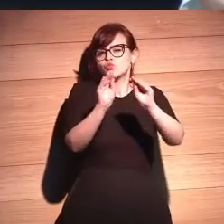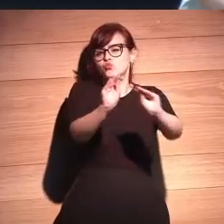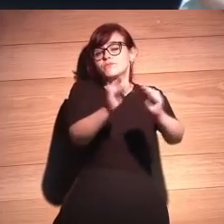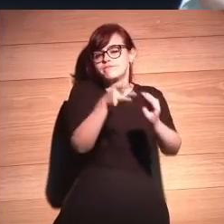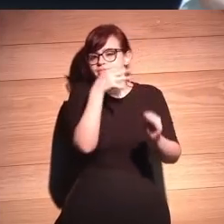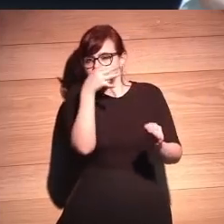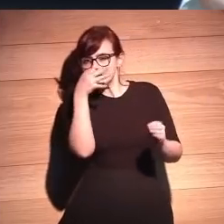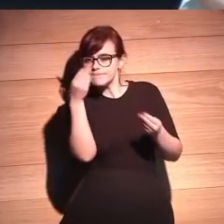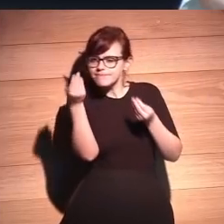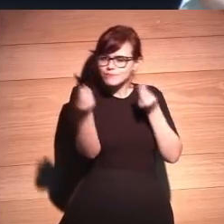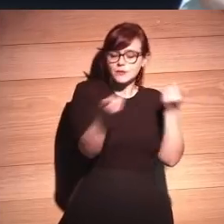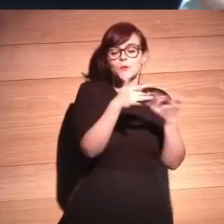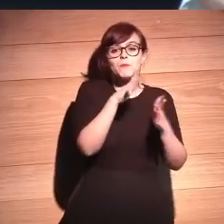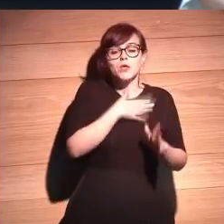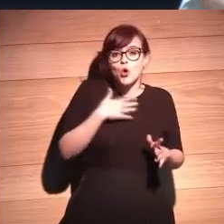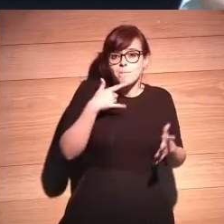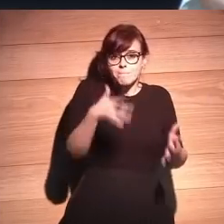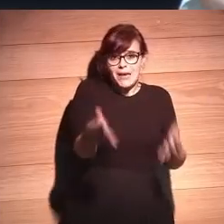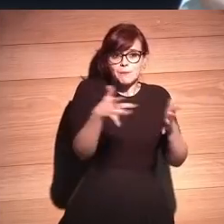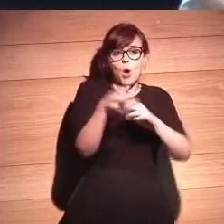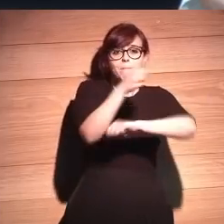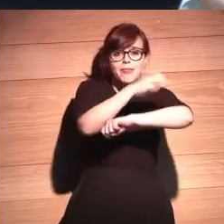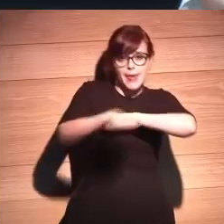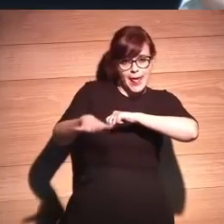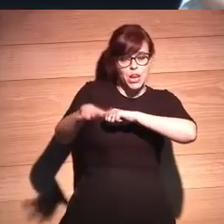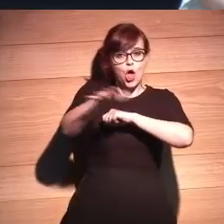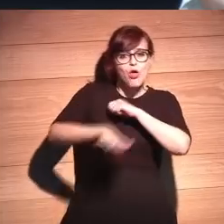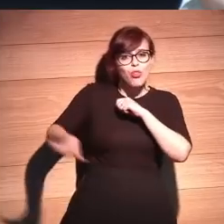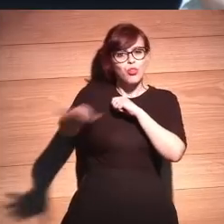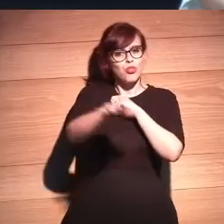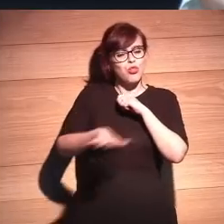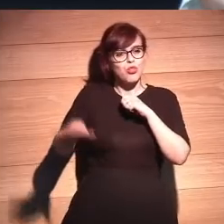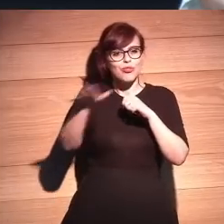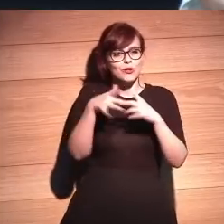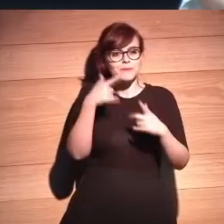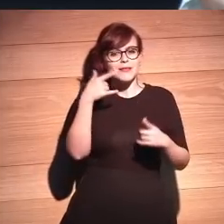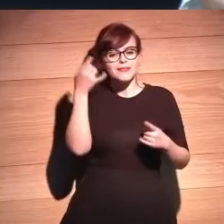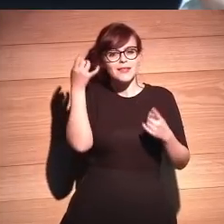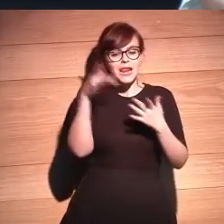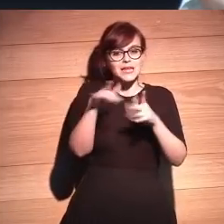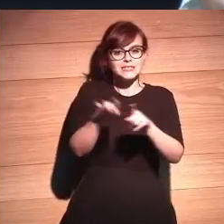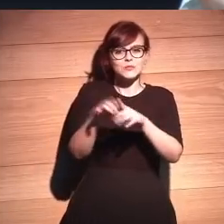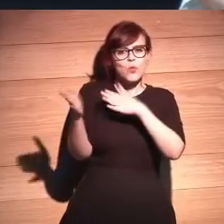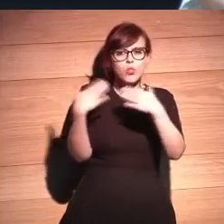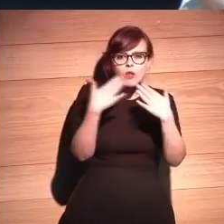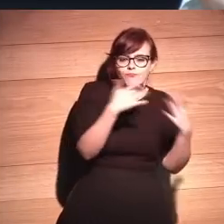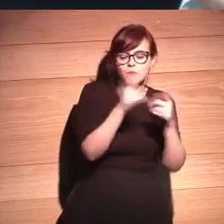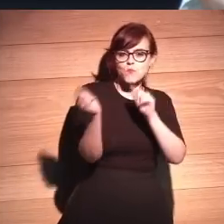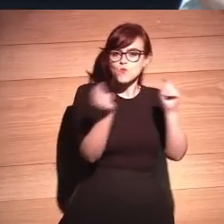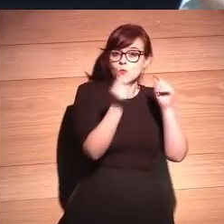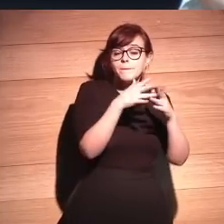por eso te digo otra vez que adoro el Mediterráneo la cuna esta del ágora de la discusión